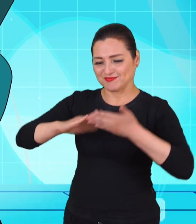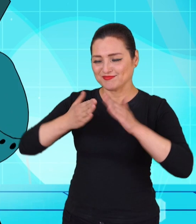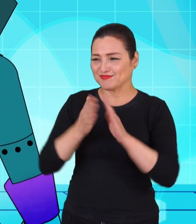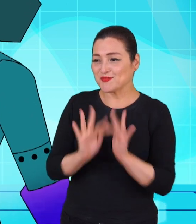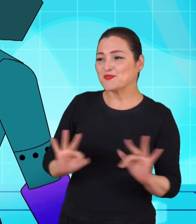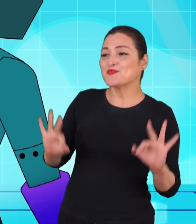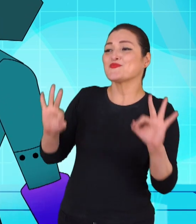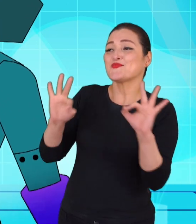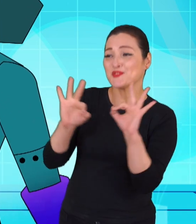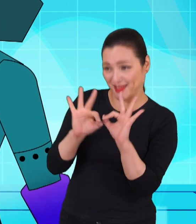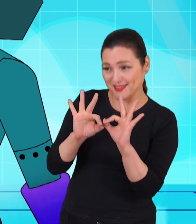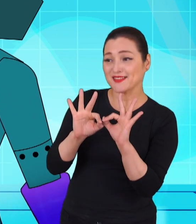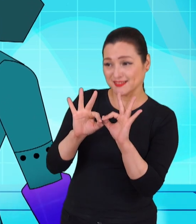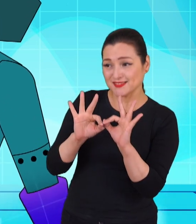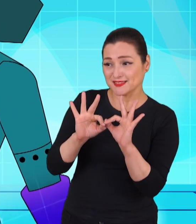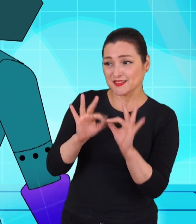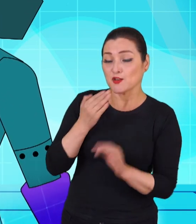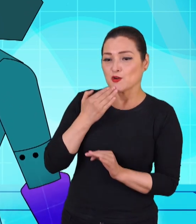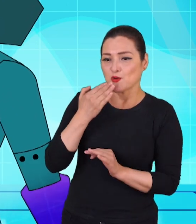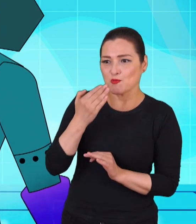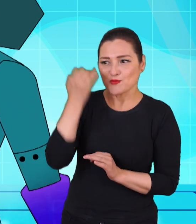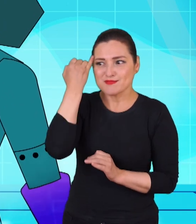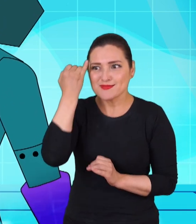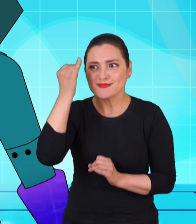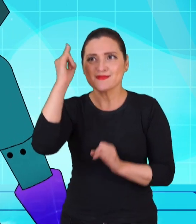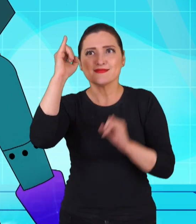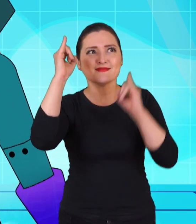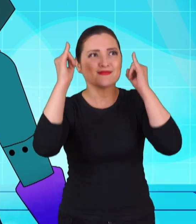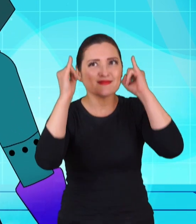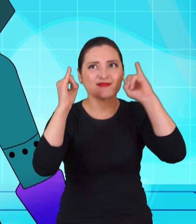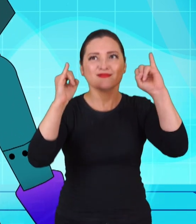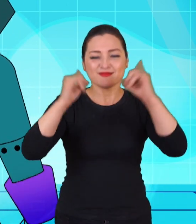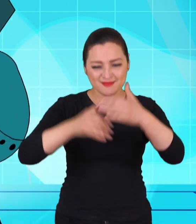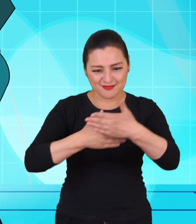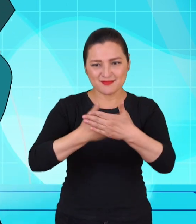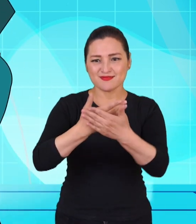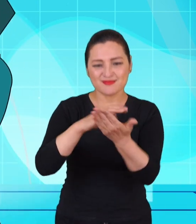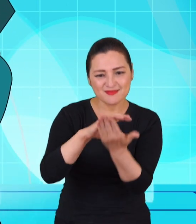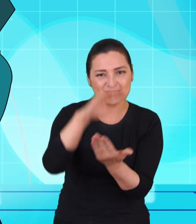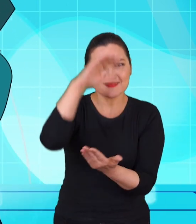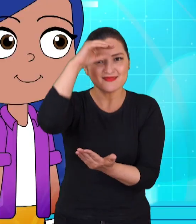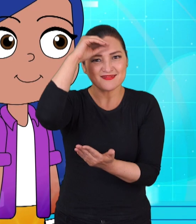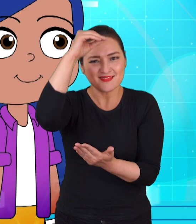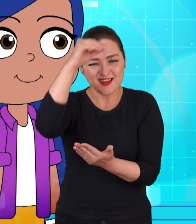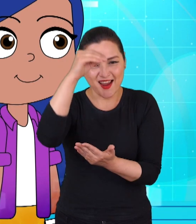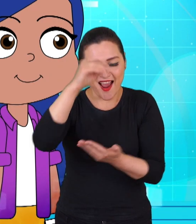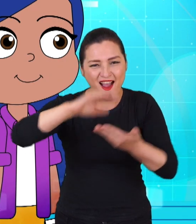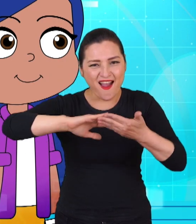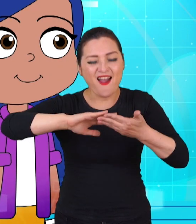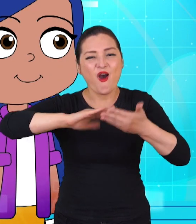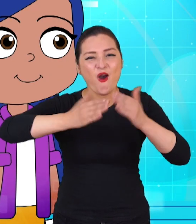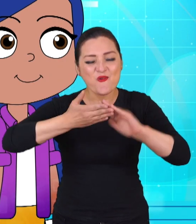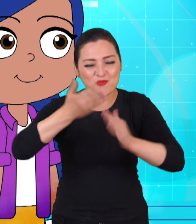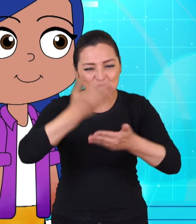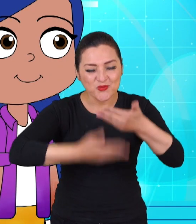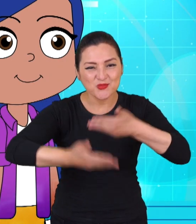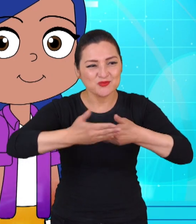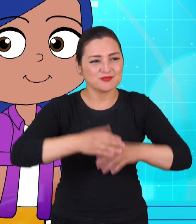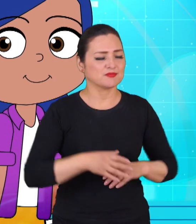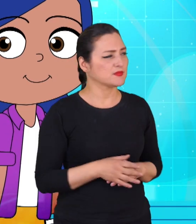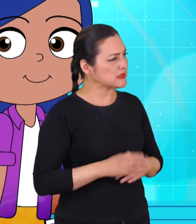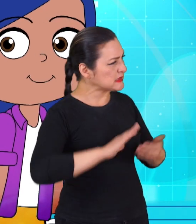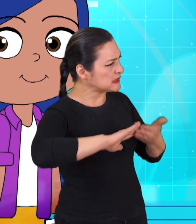Pueden hacer posibles nuevas ideas mediante el aprendizaje en conjunto. Entonces, ¿todas estas